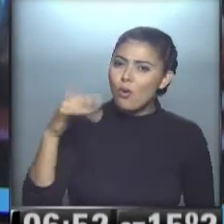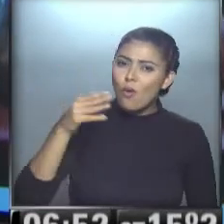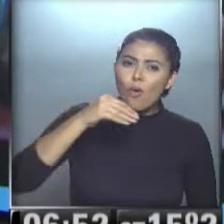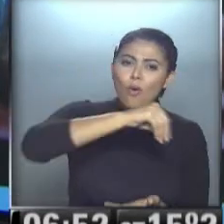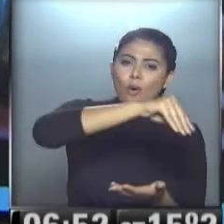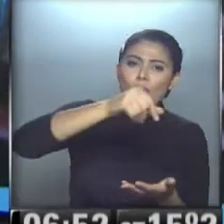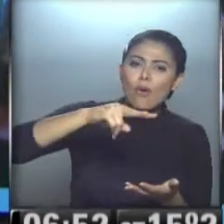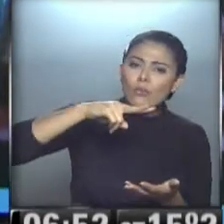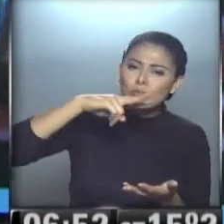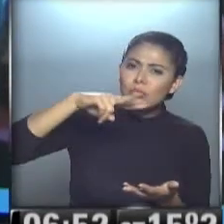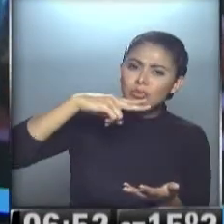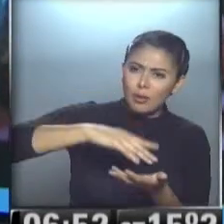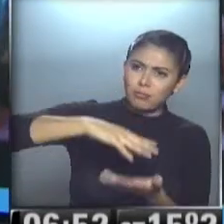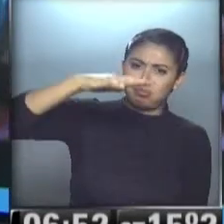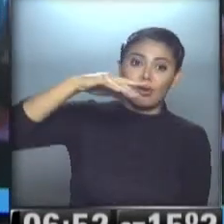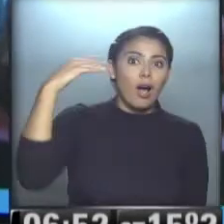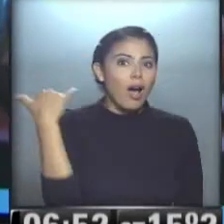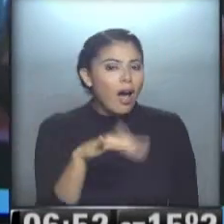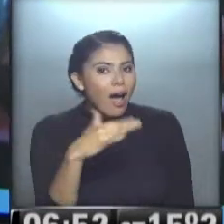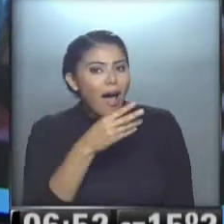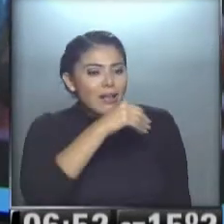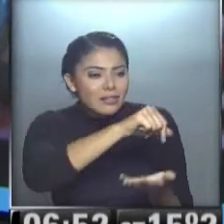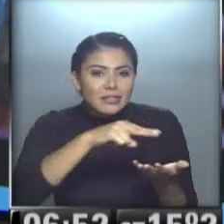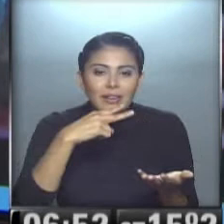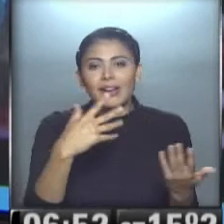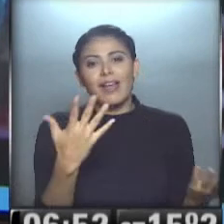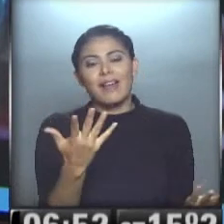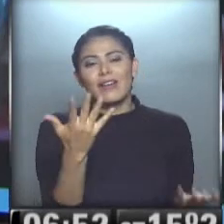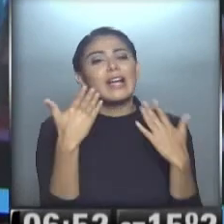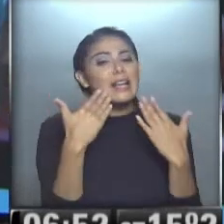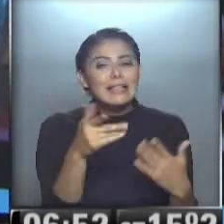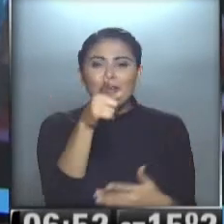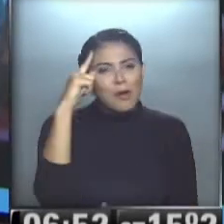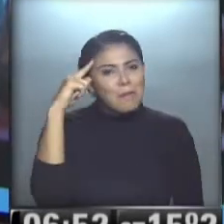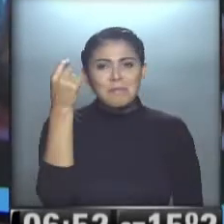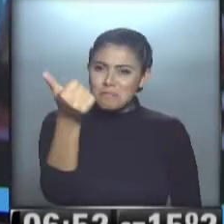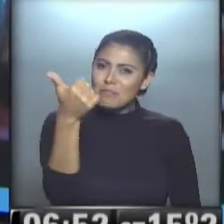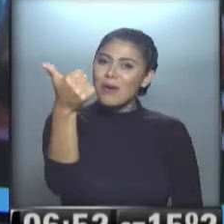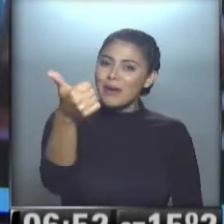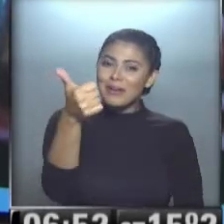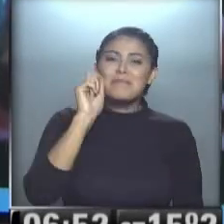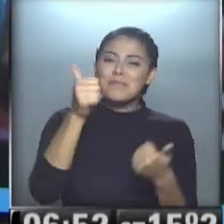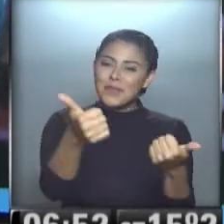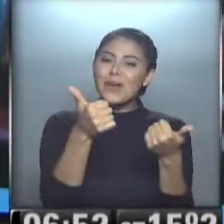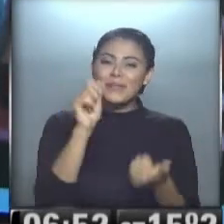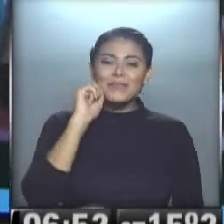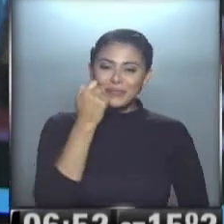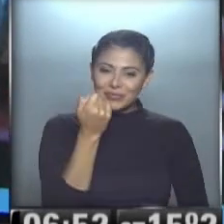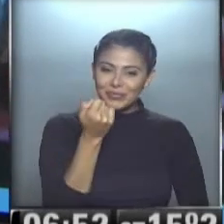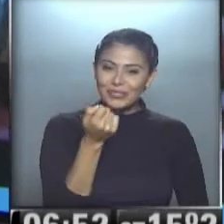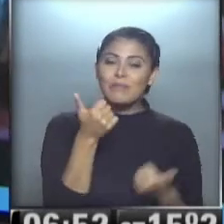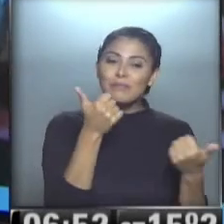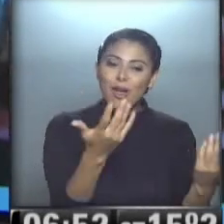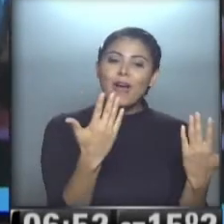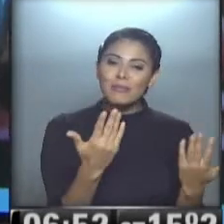yerba en ese matón? Uy, cuánta yerba, claro. Gracias, qué buena idea. Hermosa, hermosa. El problema es una